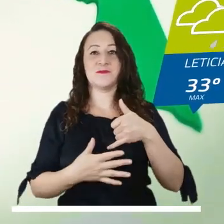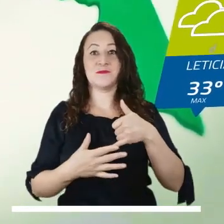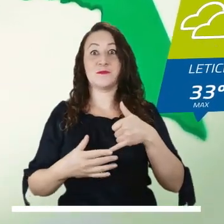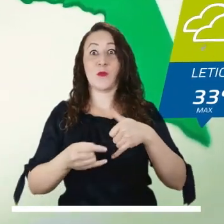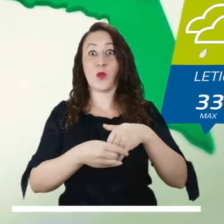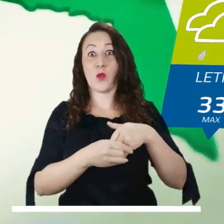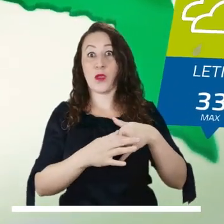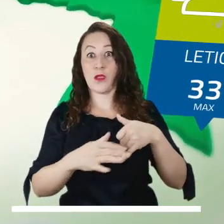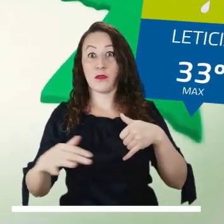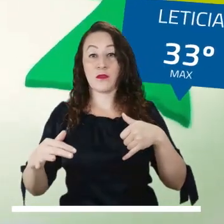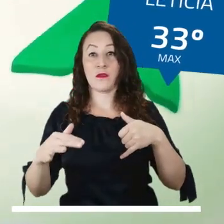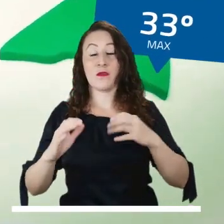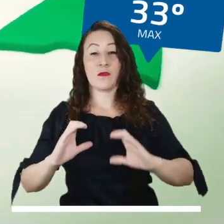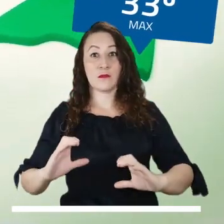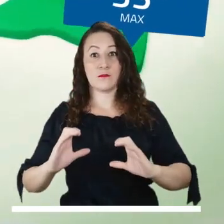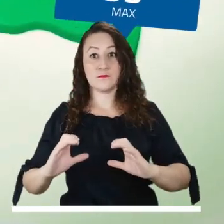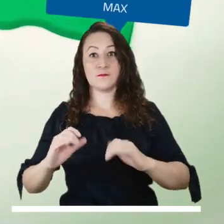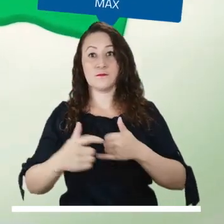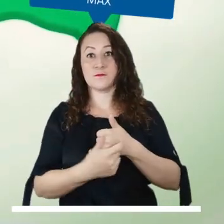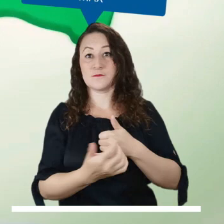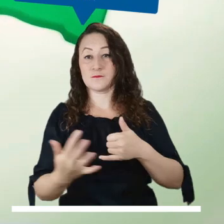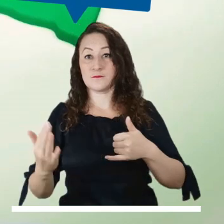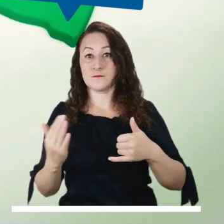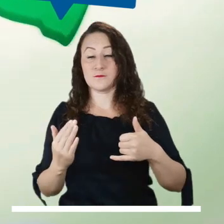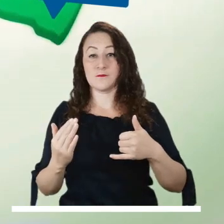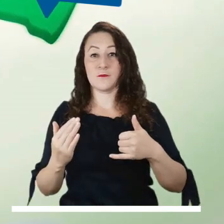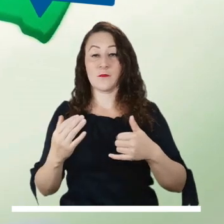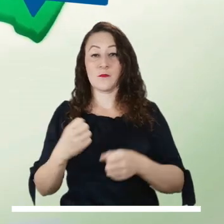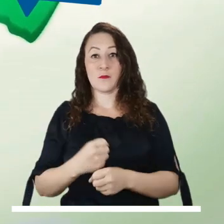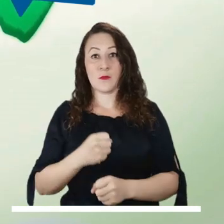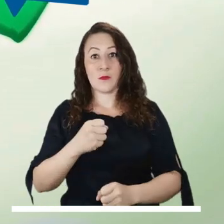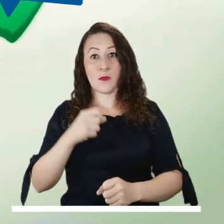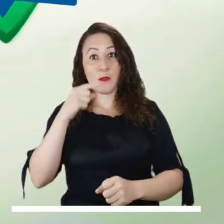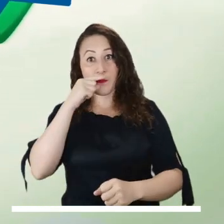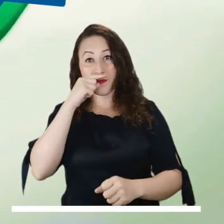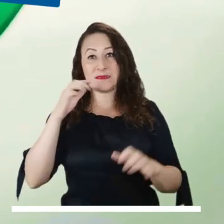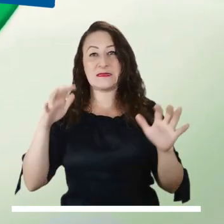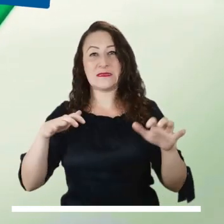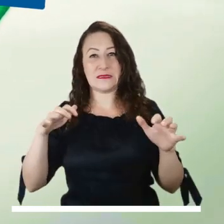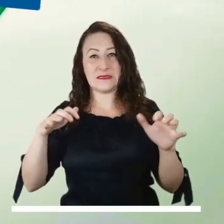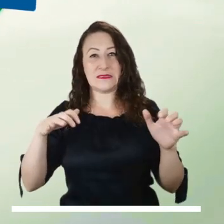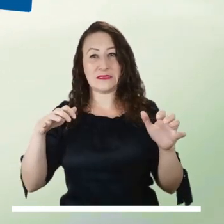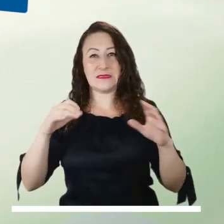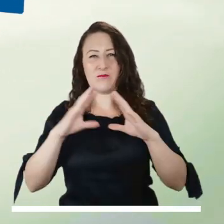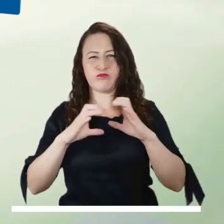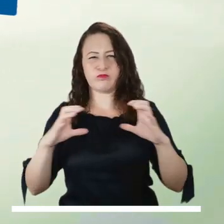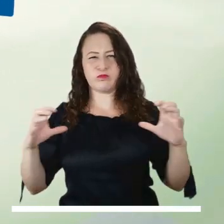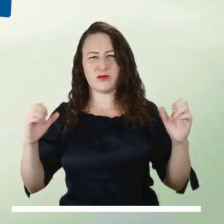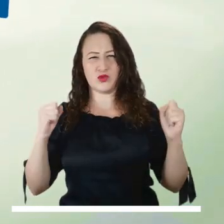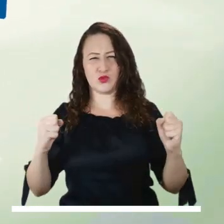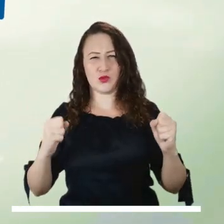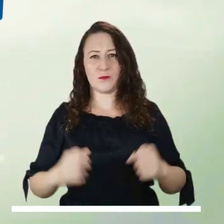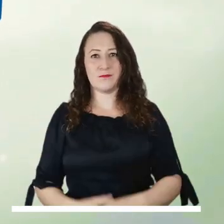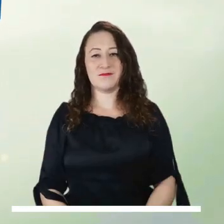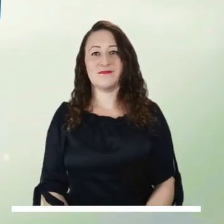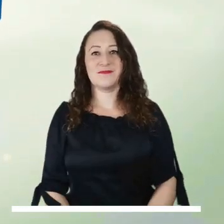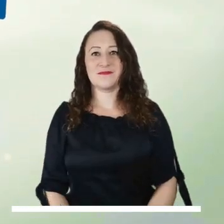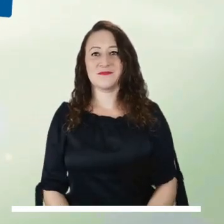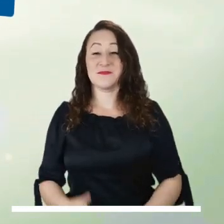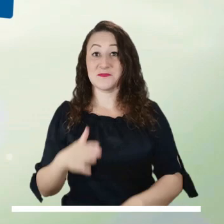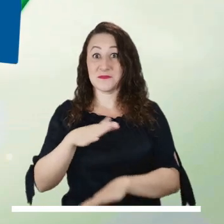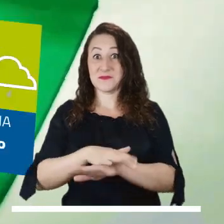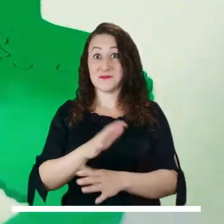la amazonía colombiana aumenta la nubosidad y se esperan algunas lluvias sobre guainía caquetá guaviare utumayo paupés y